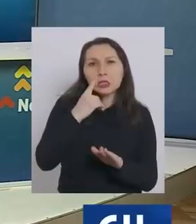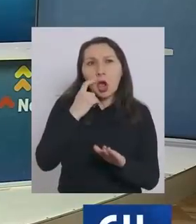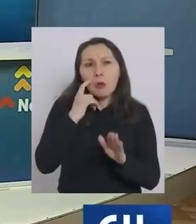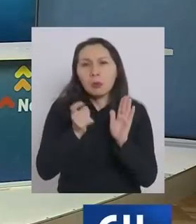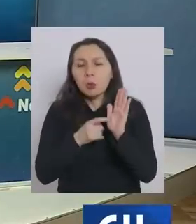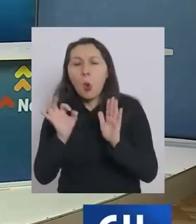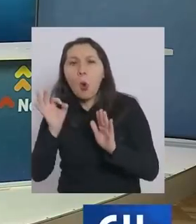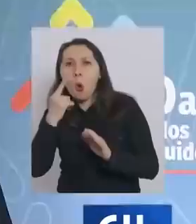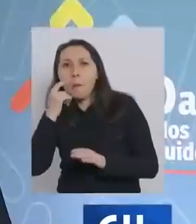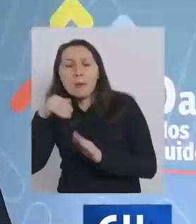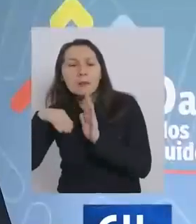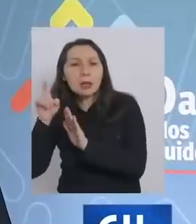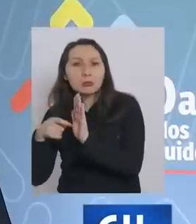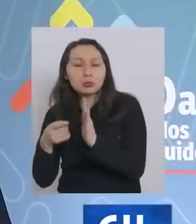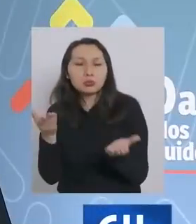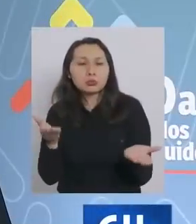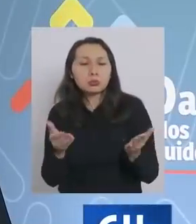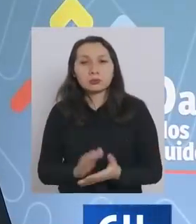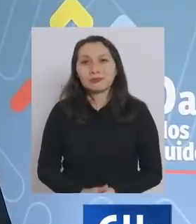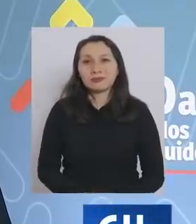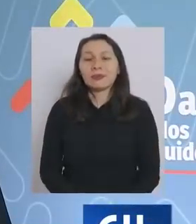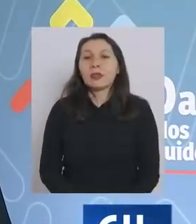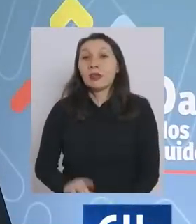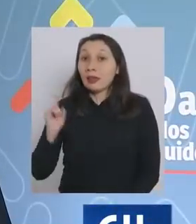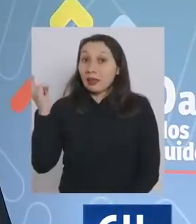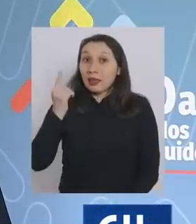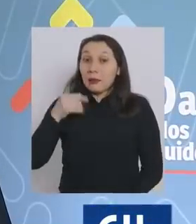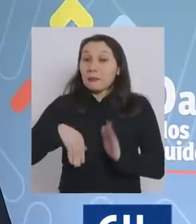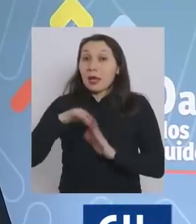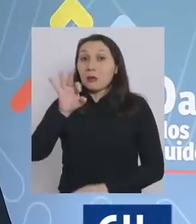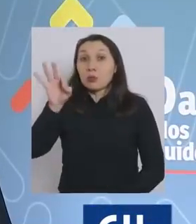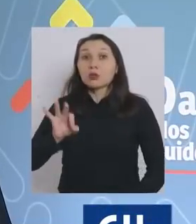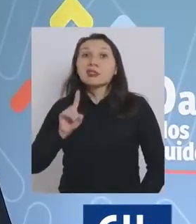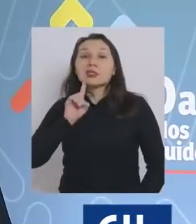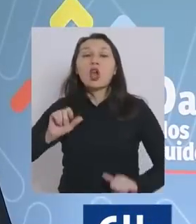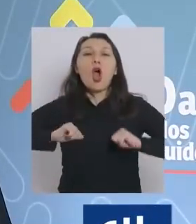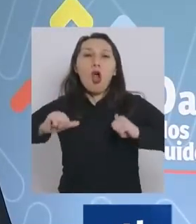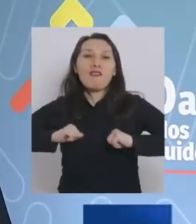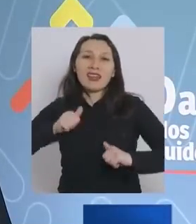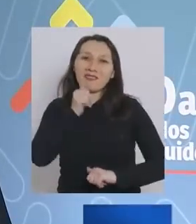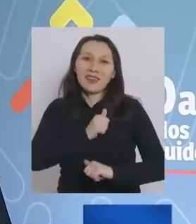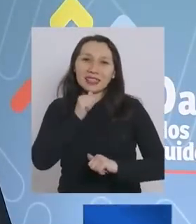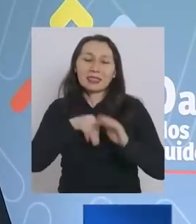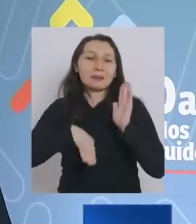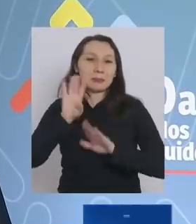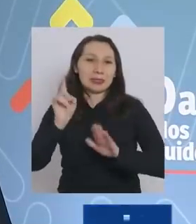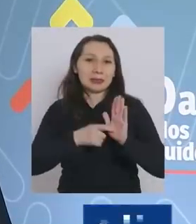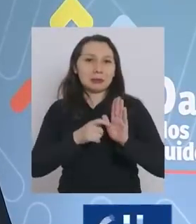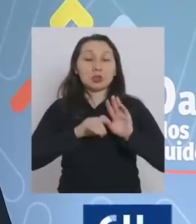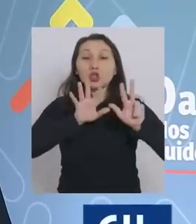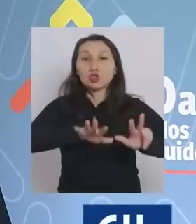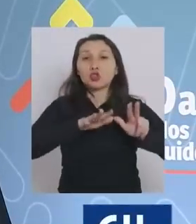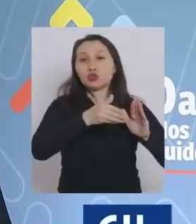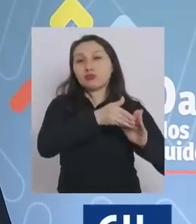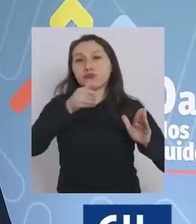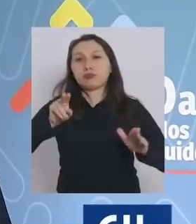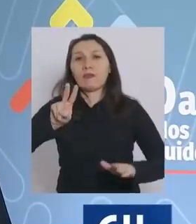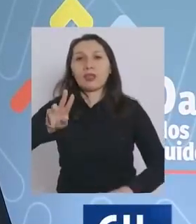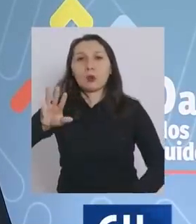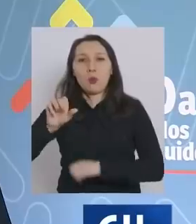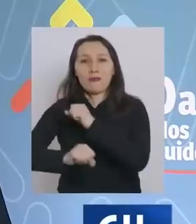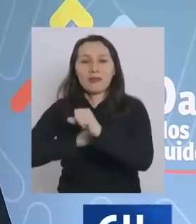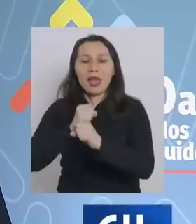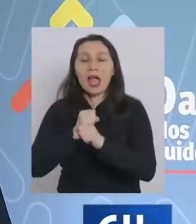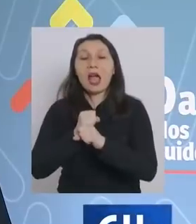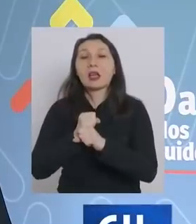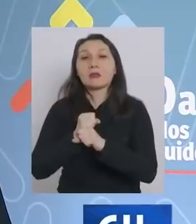¿hombres? A ver en general el mayor porcentaje son personas jóvenes entre los 18 y los 29 años